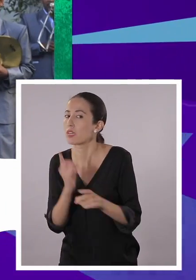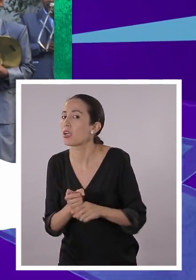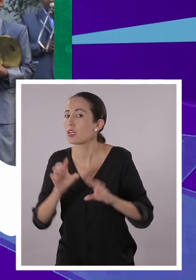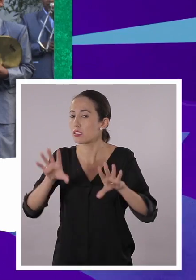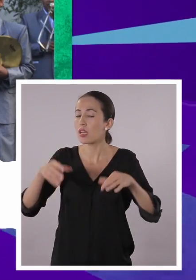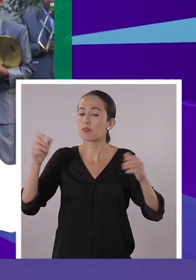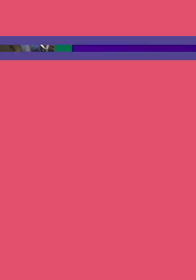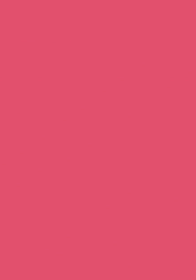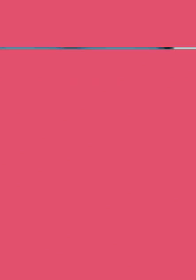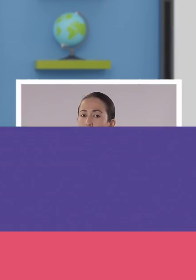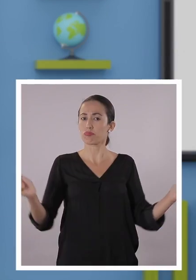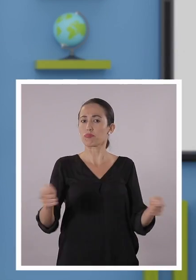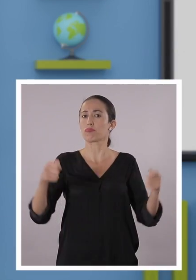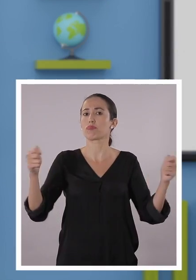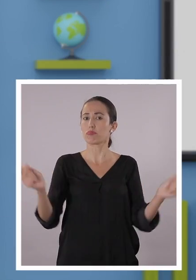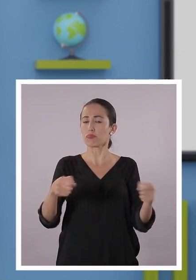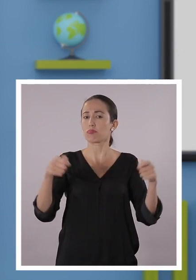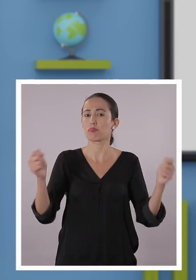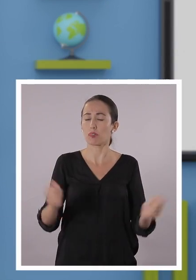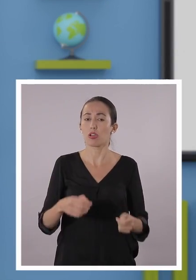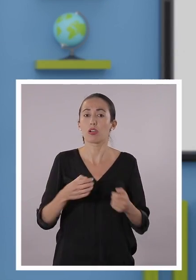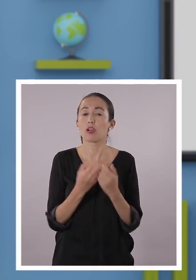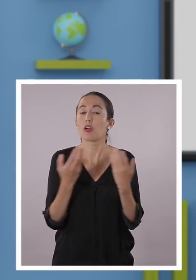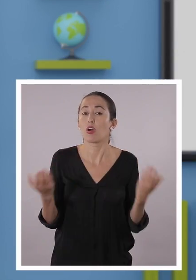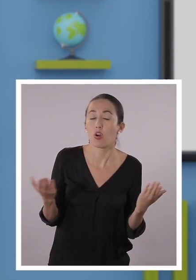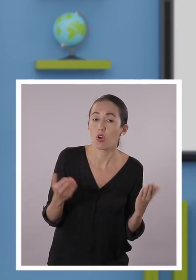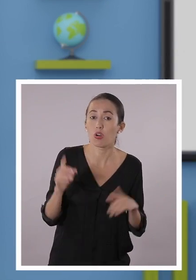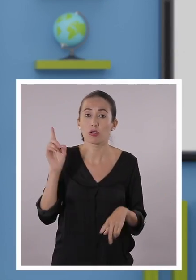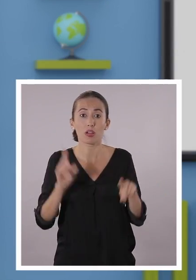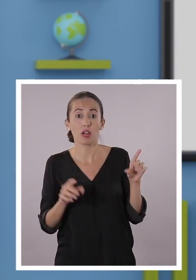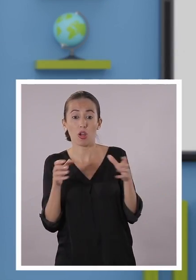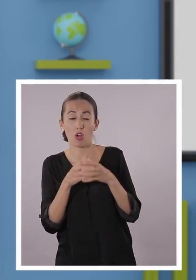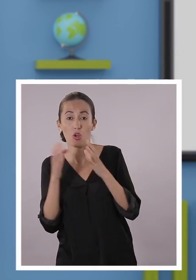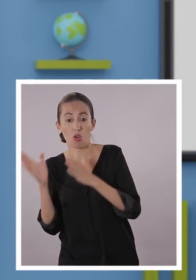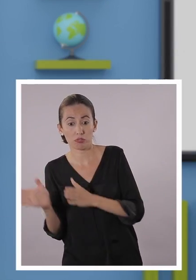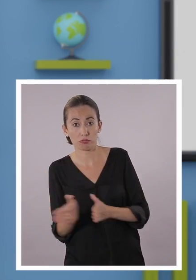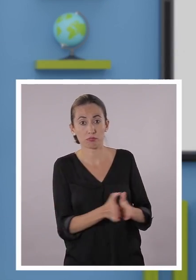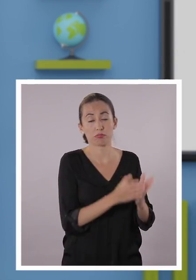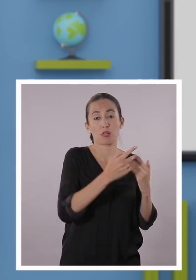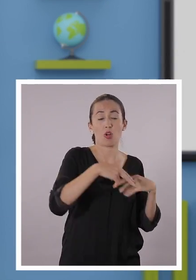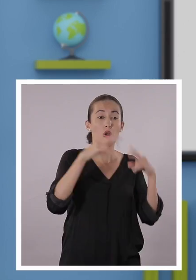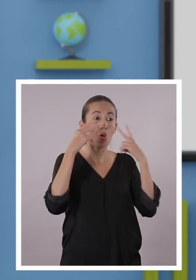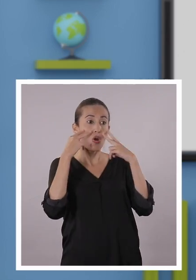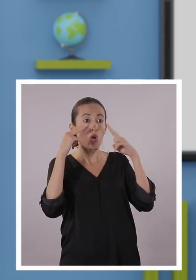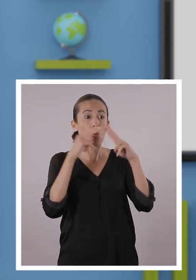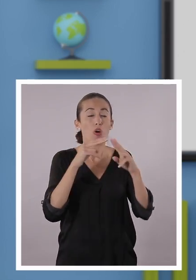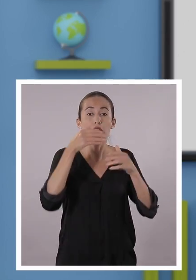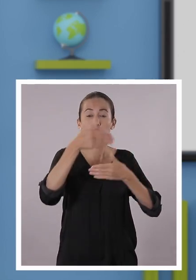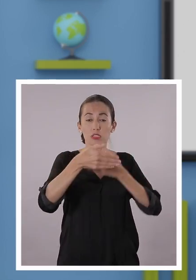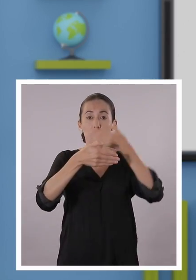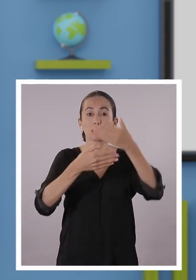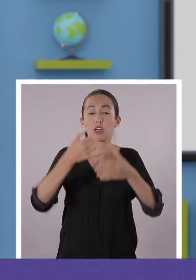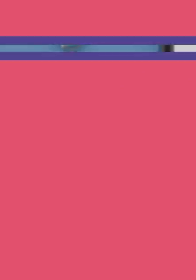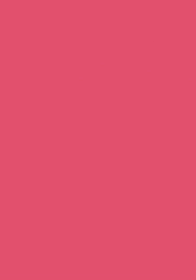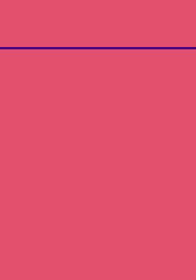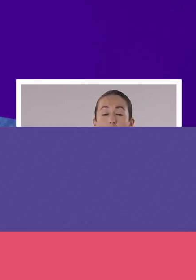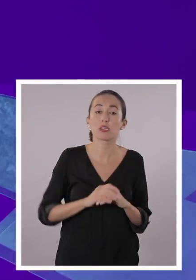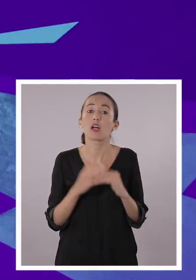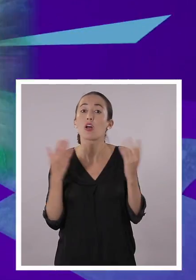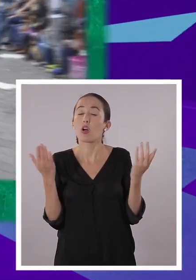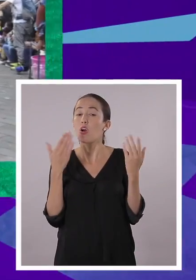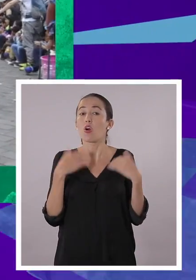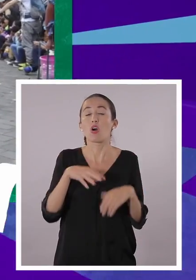haber la banda de pueblo ahí. Y también tenemos a los oficiales, que también hacen algo de la música. Correcto. Se conocen como los tamboreros y